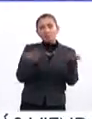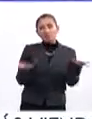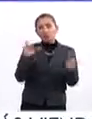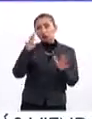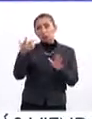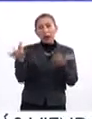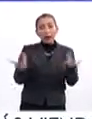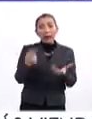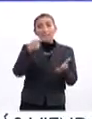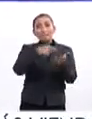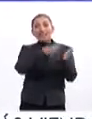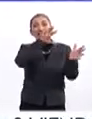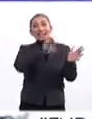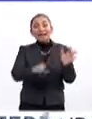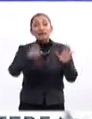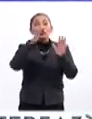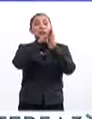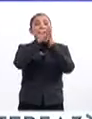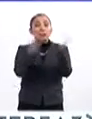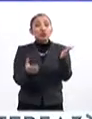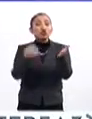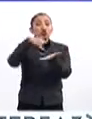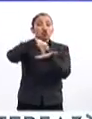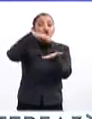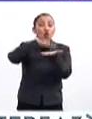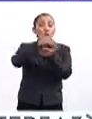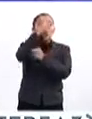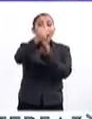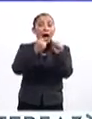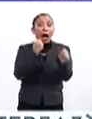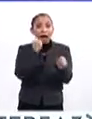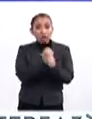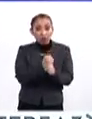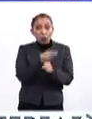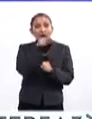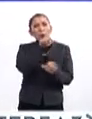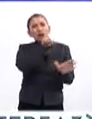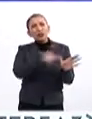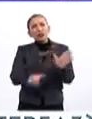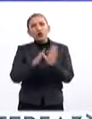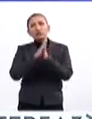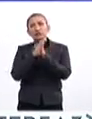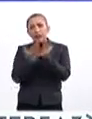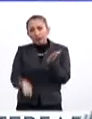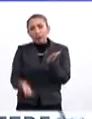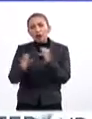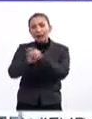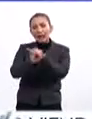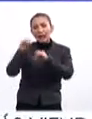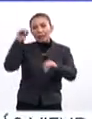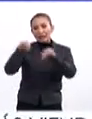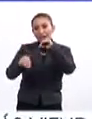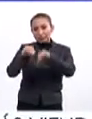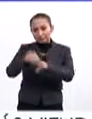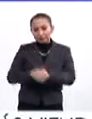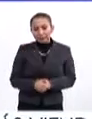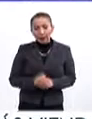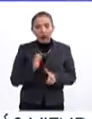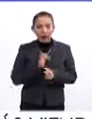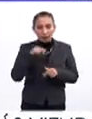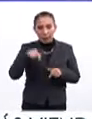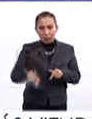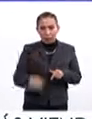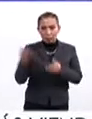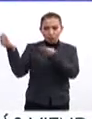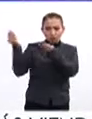alrededor de 1.500 títulos impresos al año y como 600 libros electrónicos. Entonces,